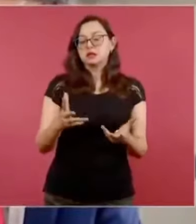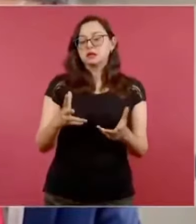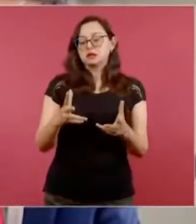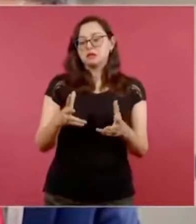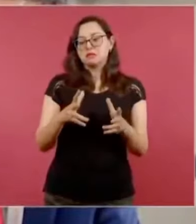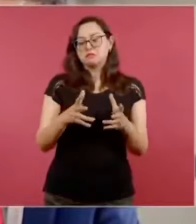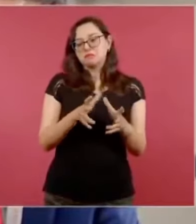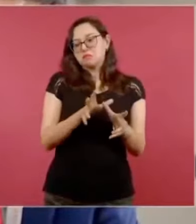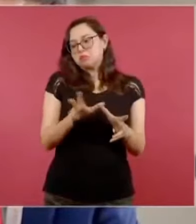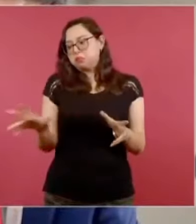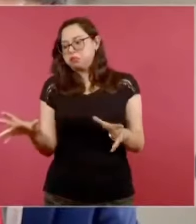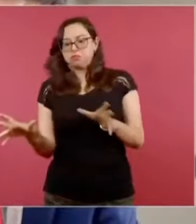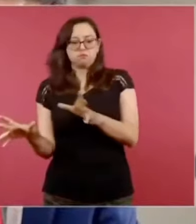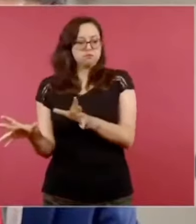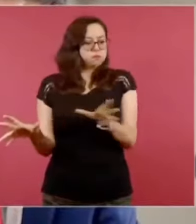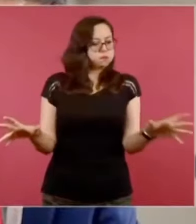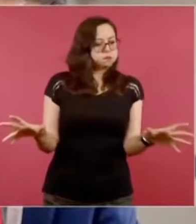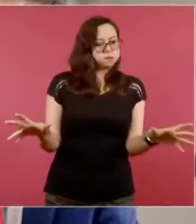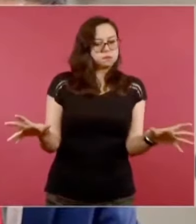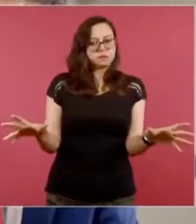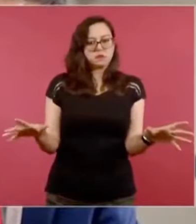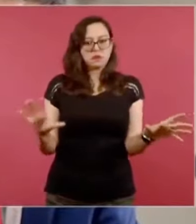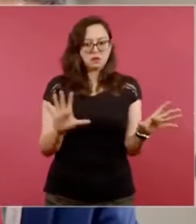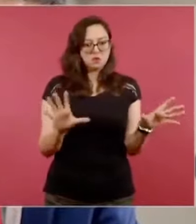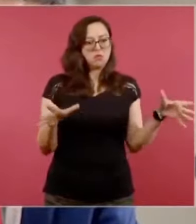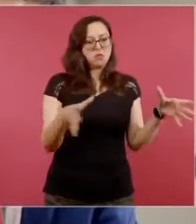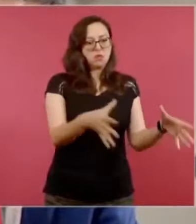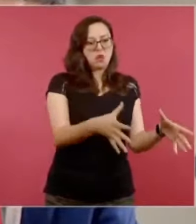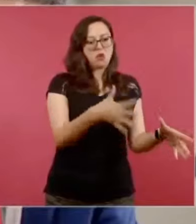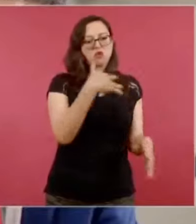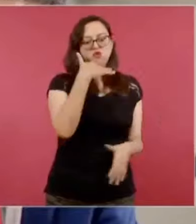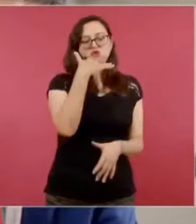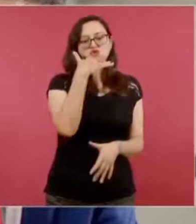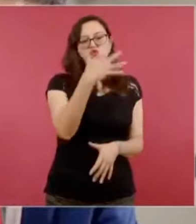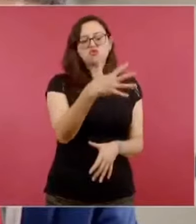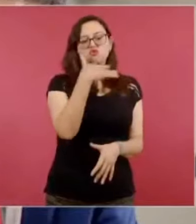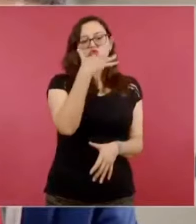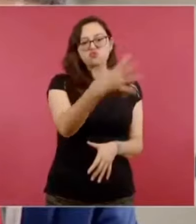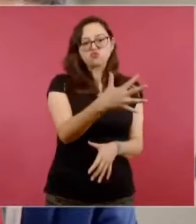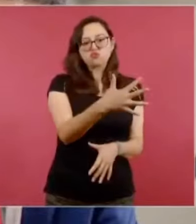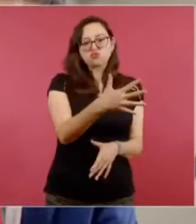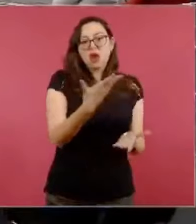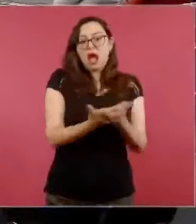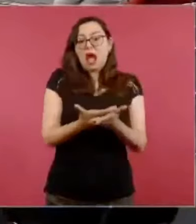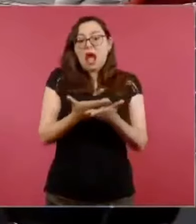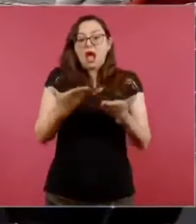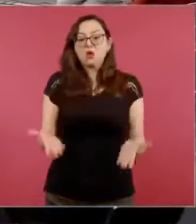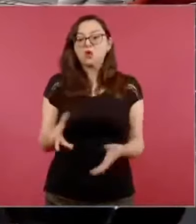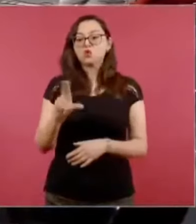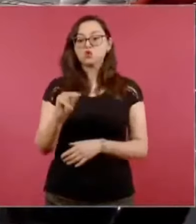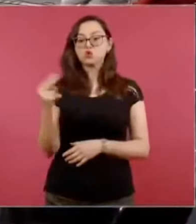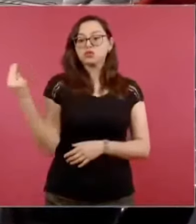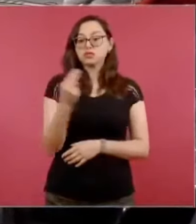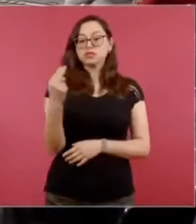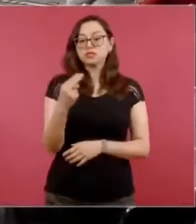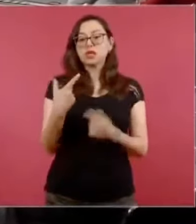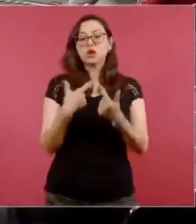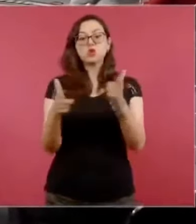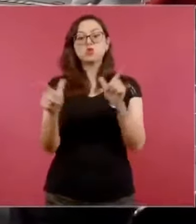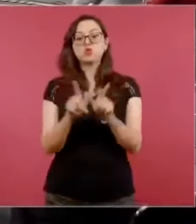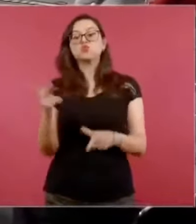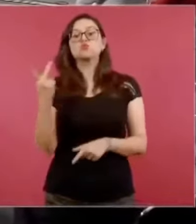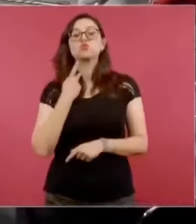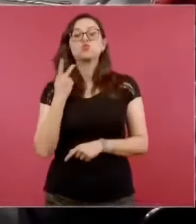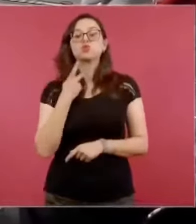oposición del lado del bloque conservador corrupto. Ahora, en tiempos electorales, bueno, pues no es necesario que se les llame a los partidos por su nombre, porque ya están